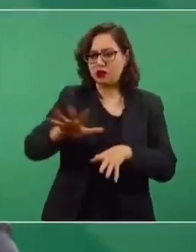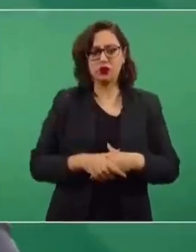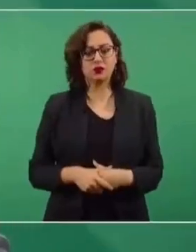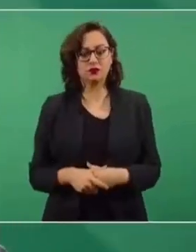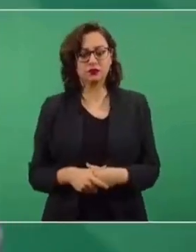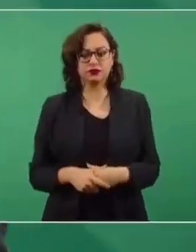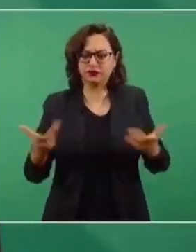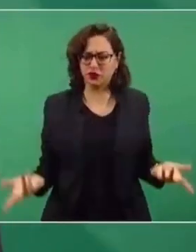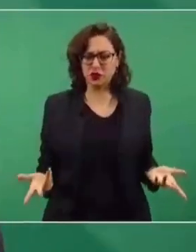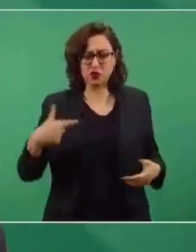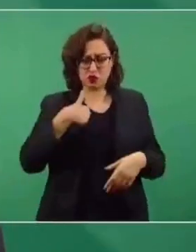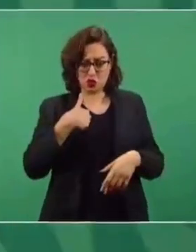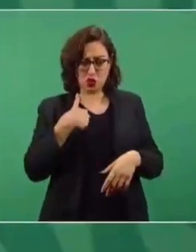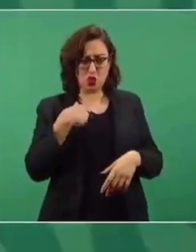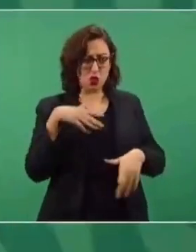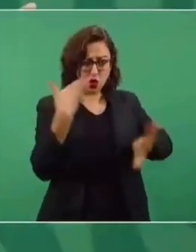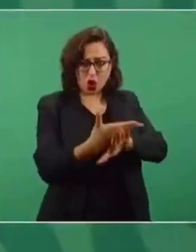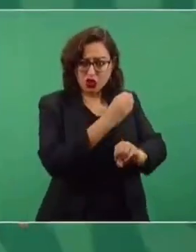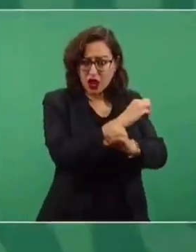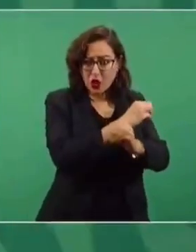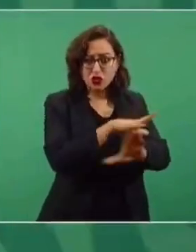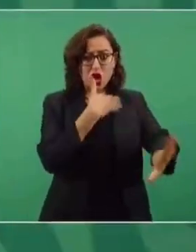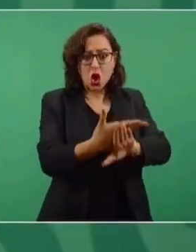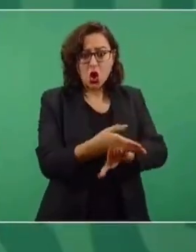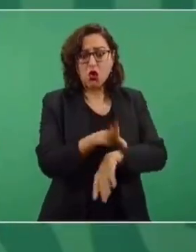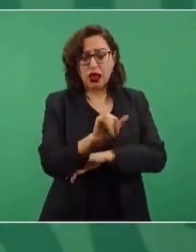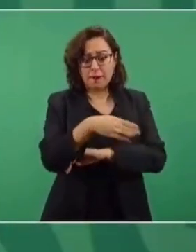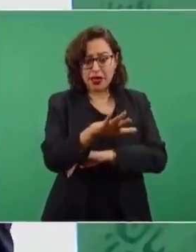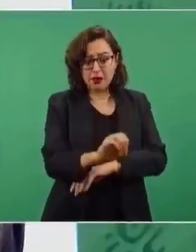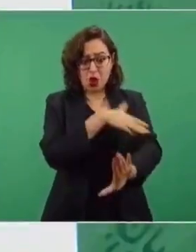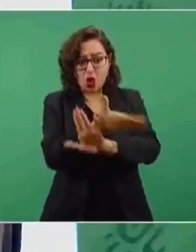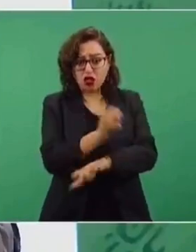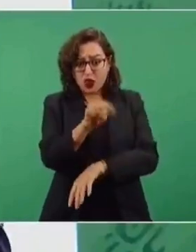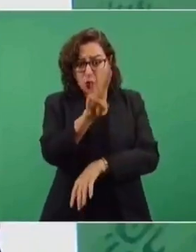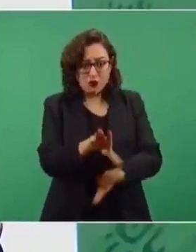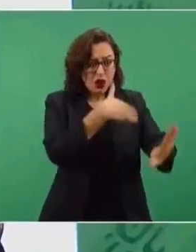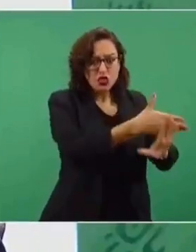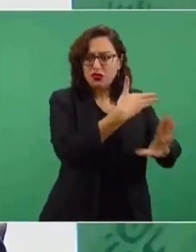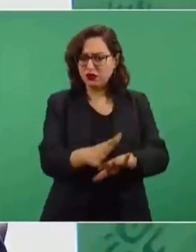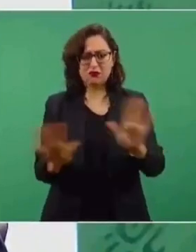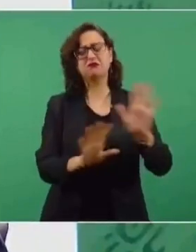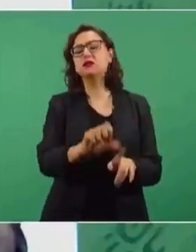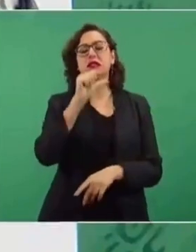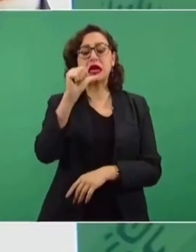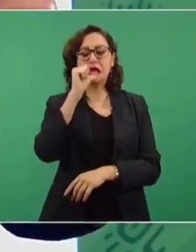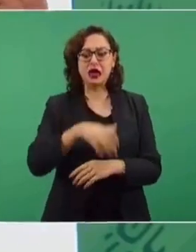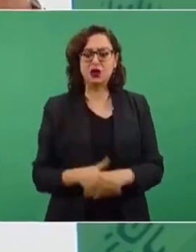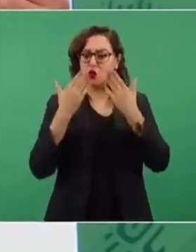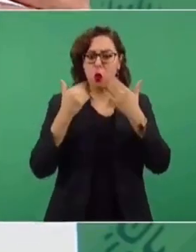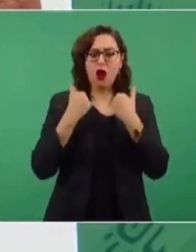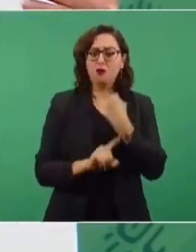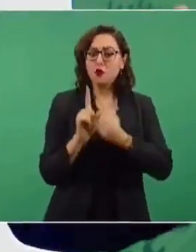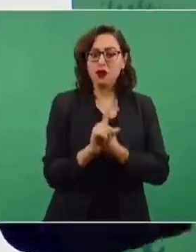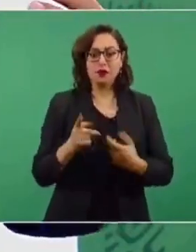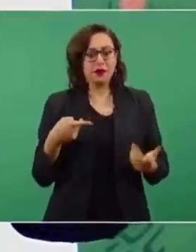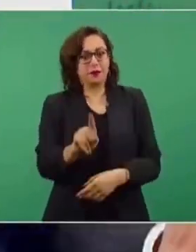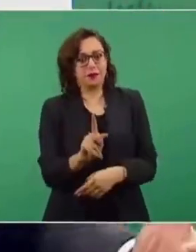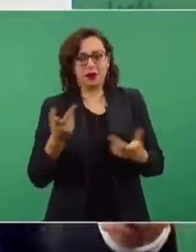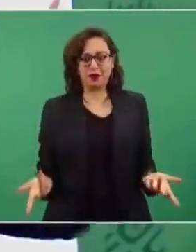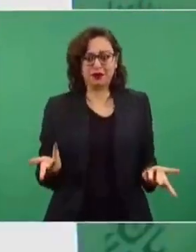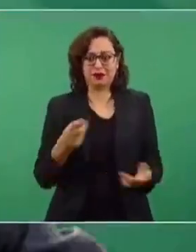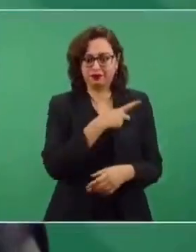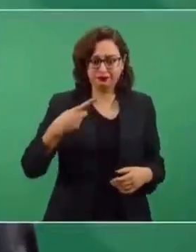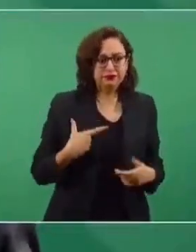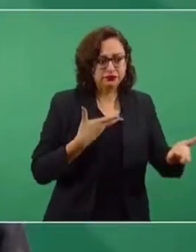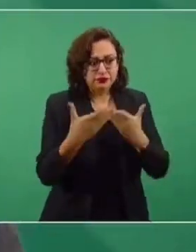no hay ningún problema con Oxxo, no hay ningún problema con Bimbo, no hay ningún problema con Walmart, nada más que entiendan que hay que buscar